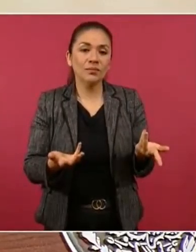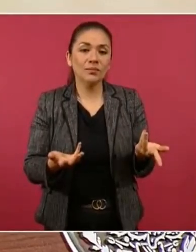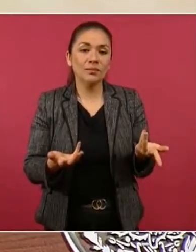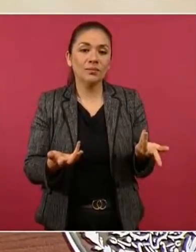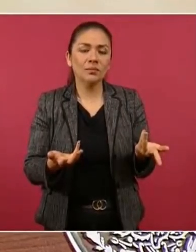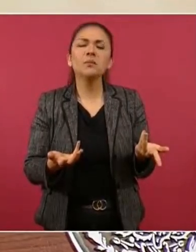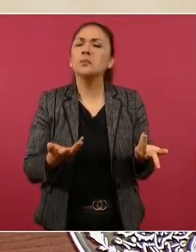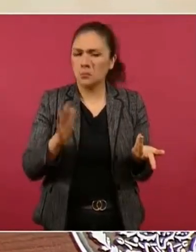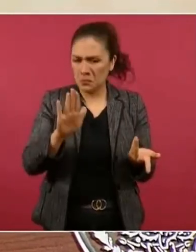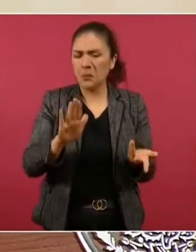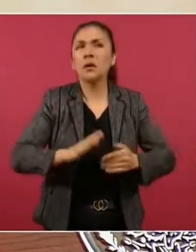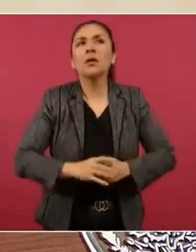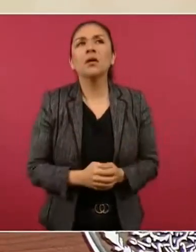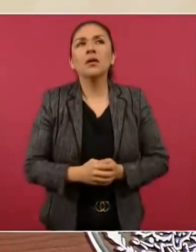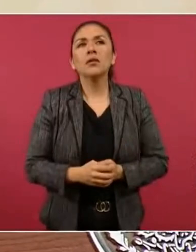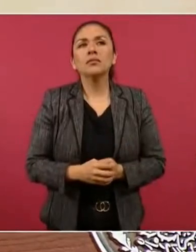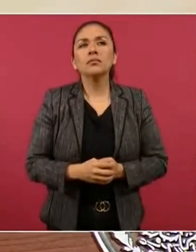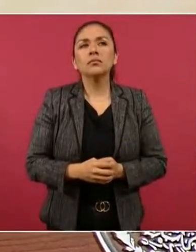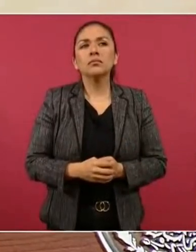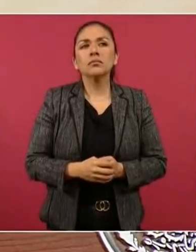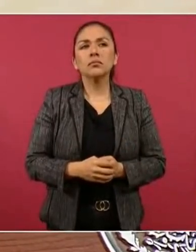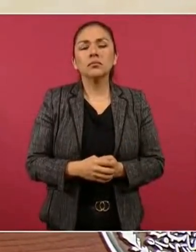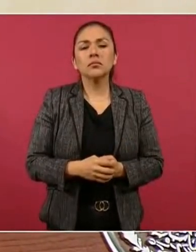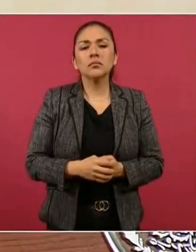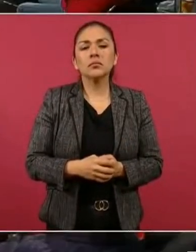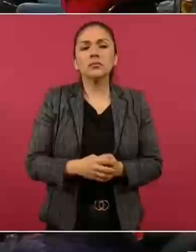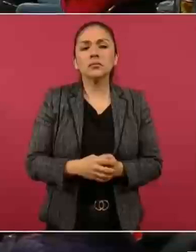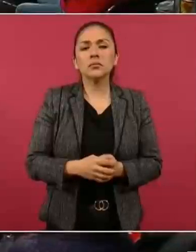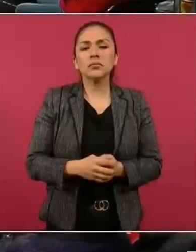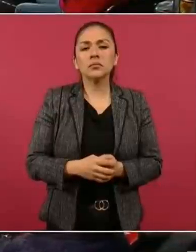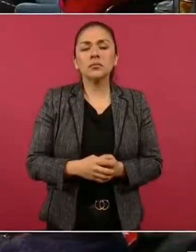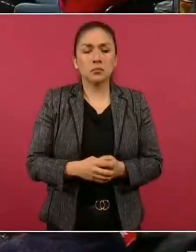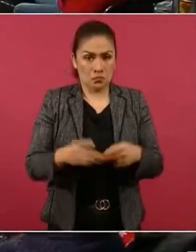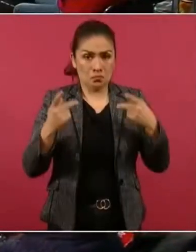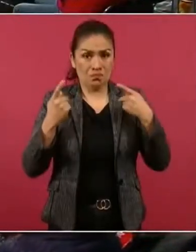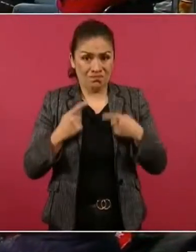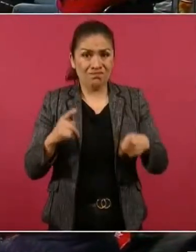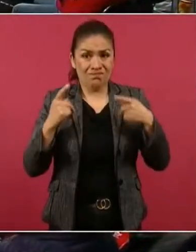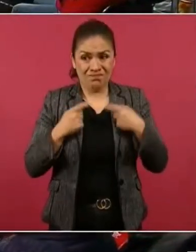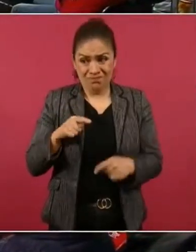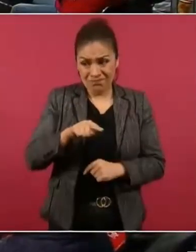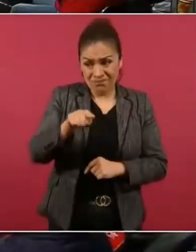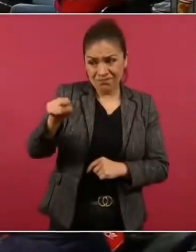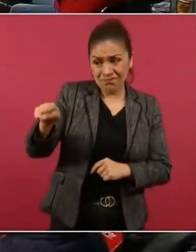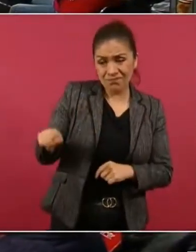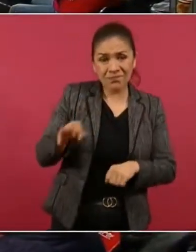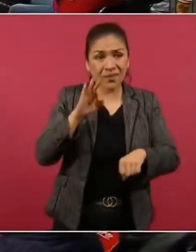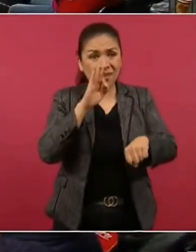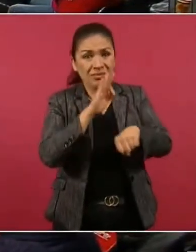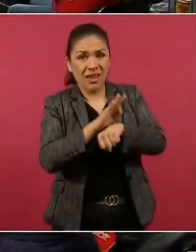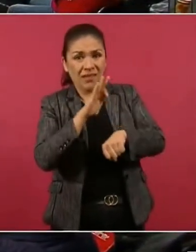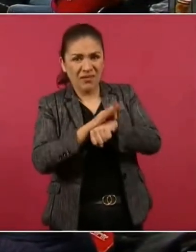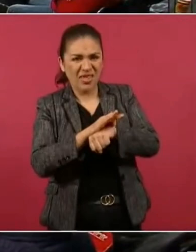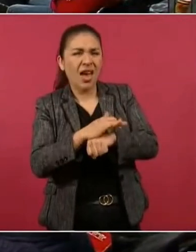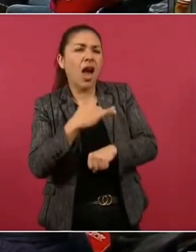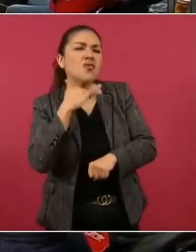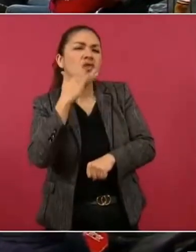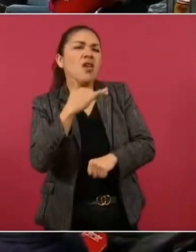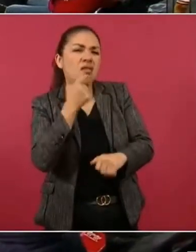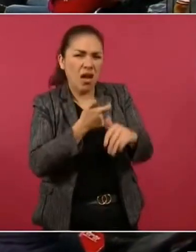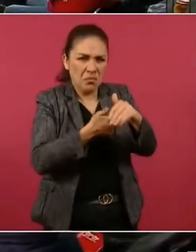¿por qué no los defensores de la corrupción